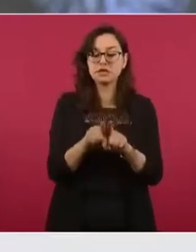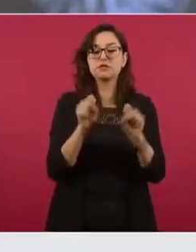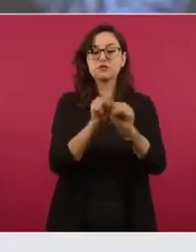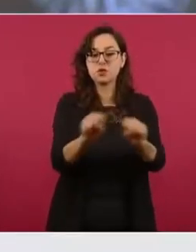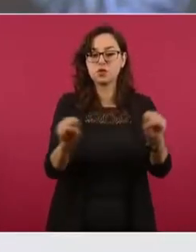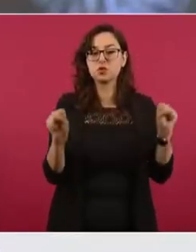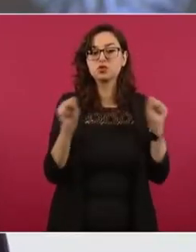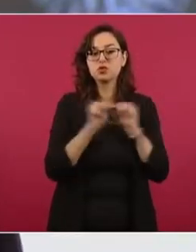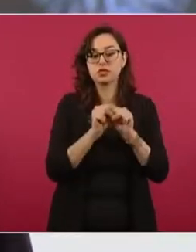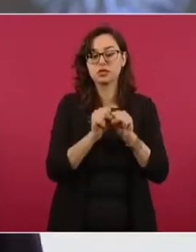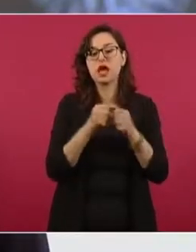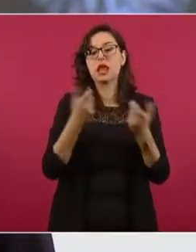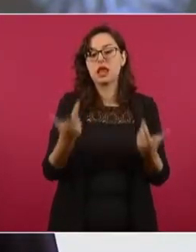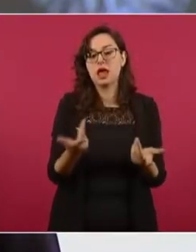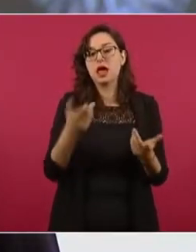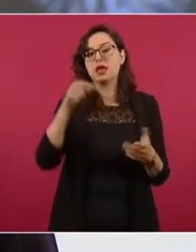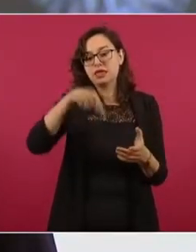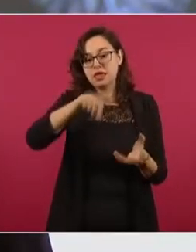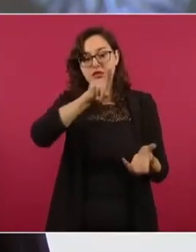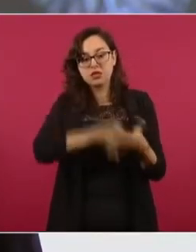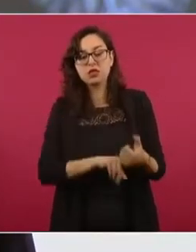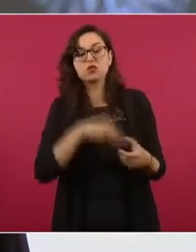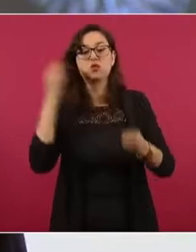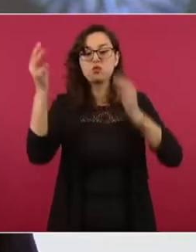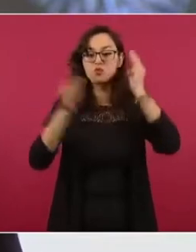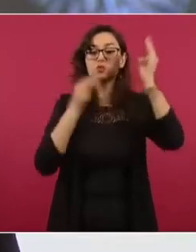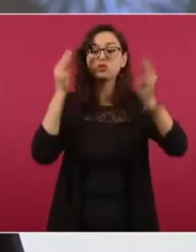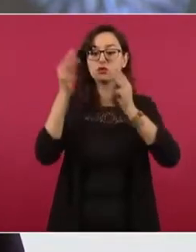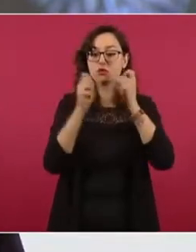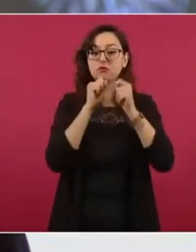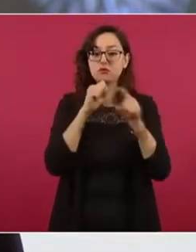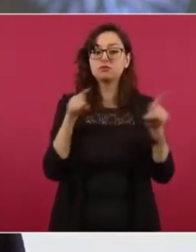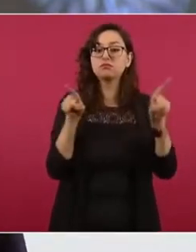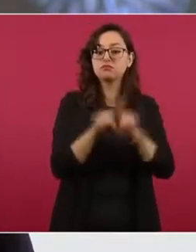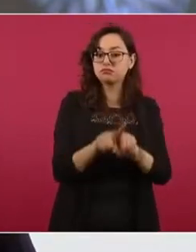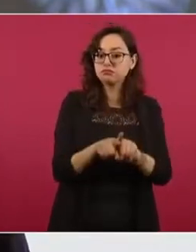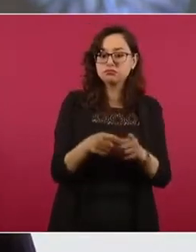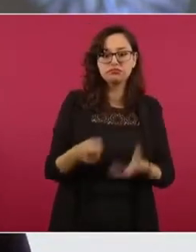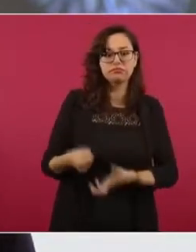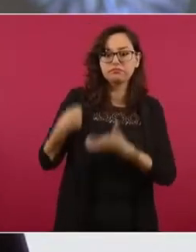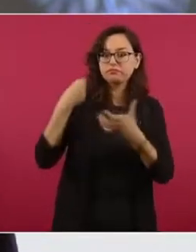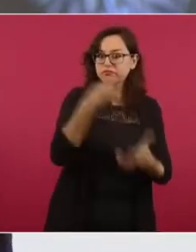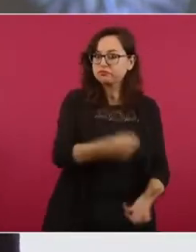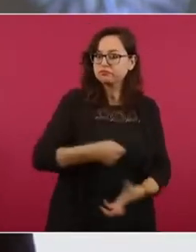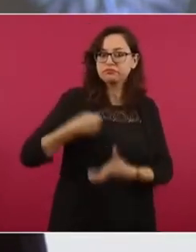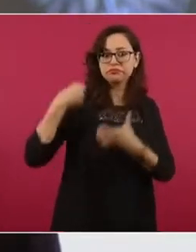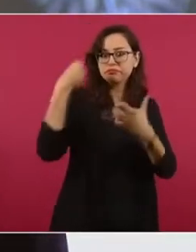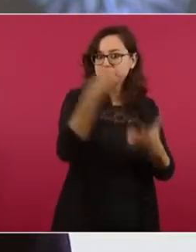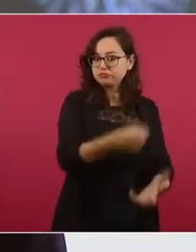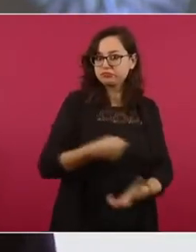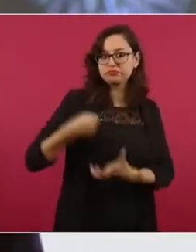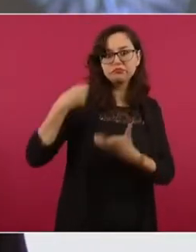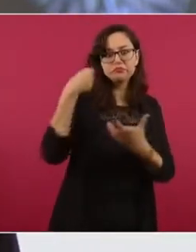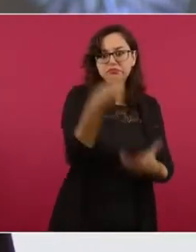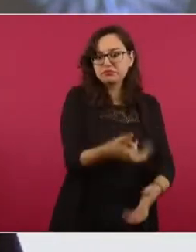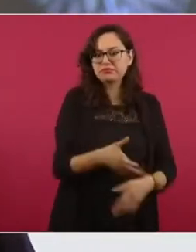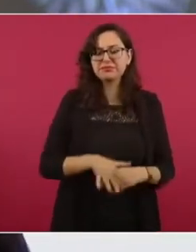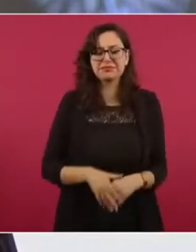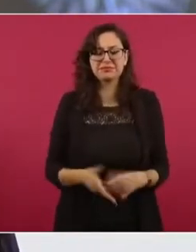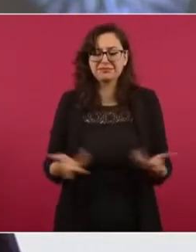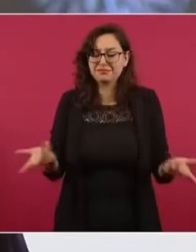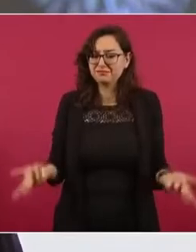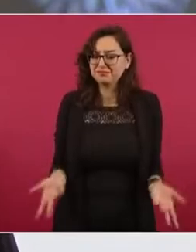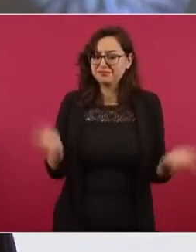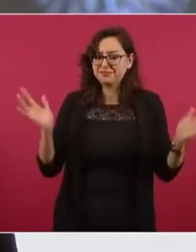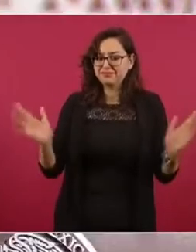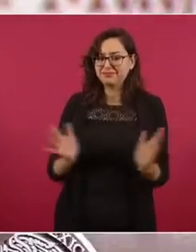salas etnográficas del propio museo. Y es que no hay nada de qué sorprenderse. No pasa